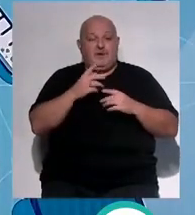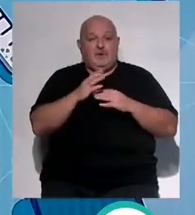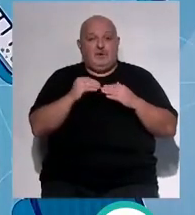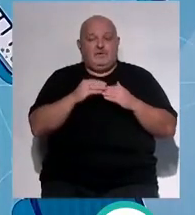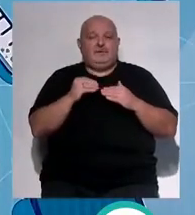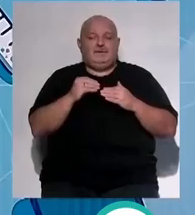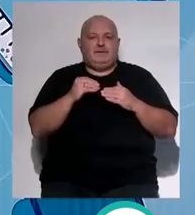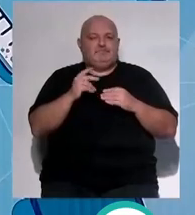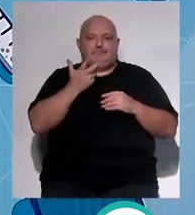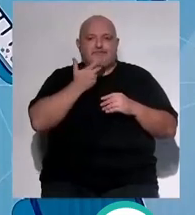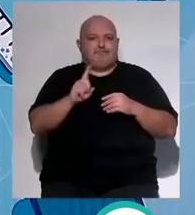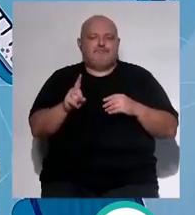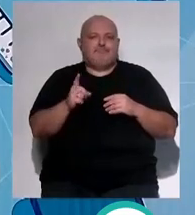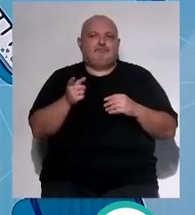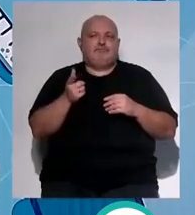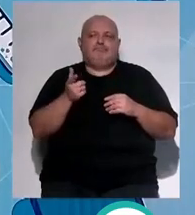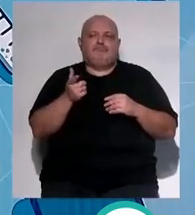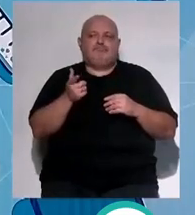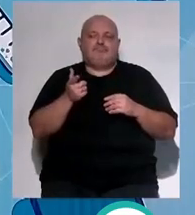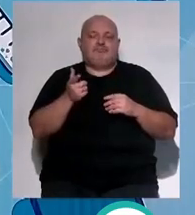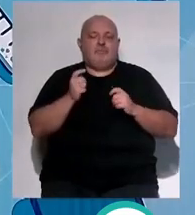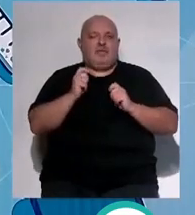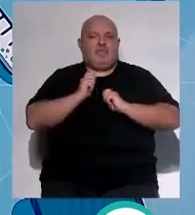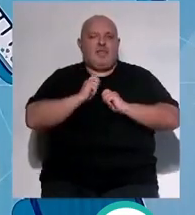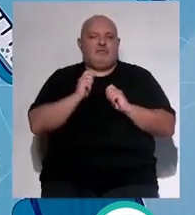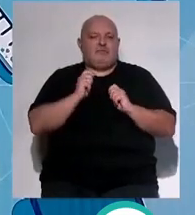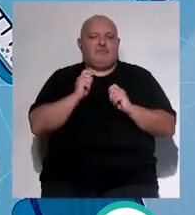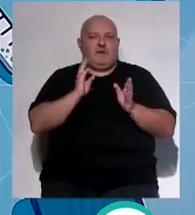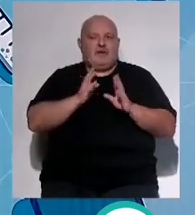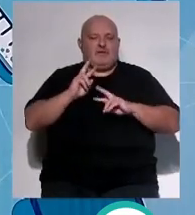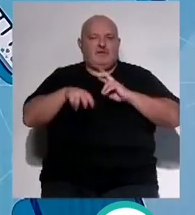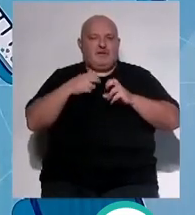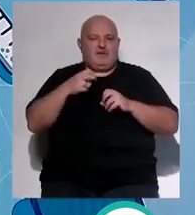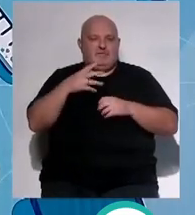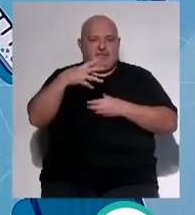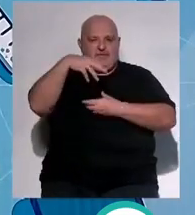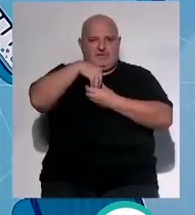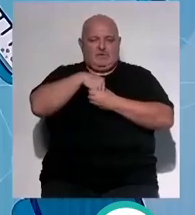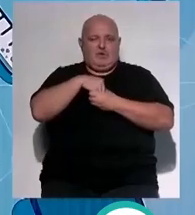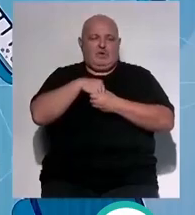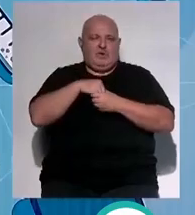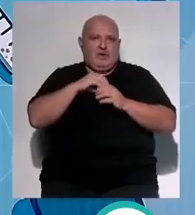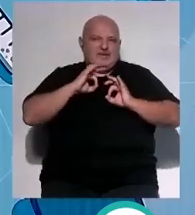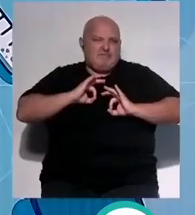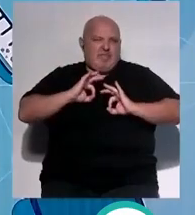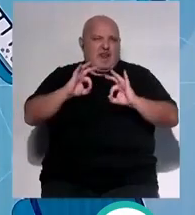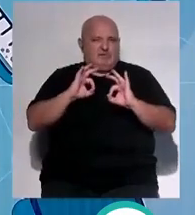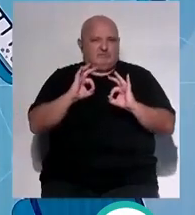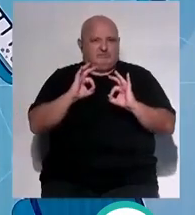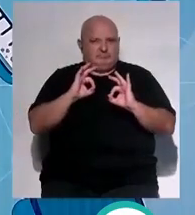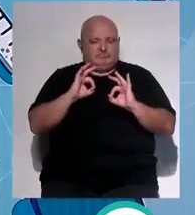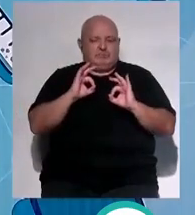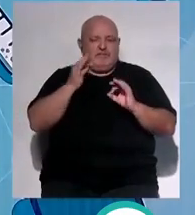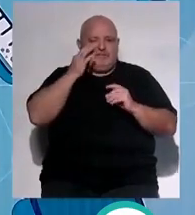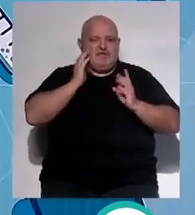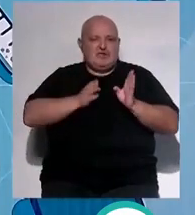pacientes desconocen las bondades de la rehabilitación vestibular es una rehabilitación específica que llevan a cabo